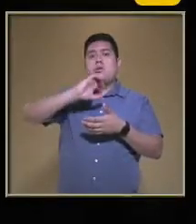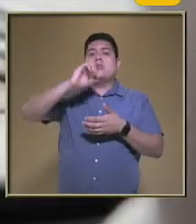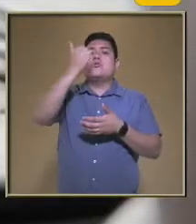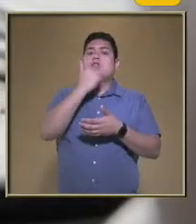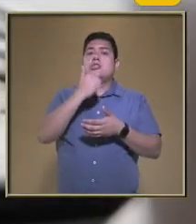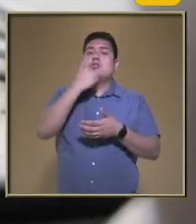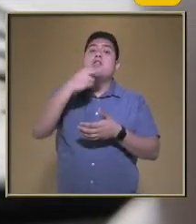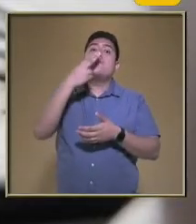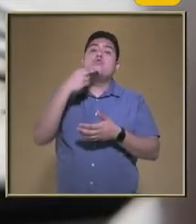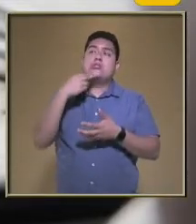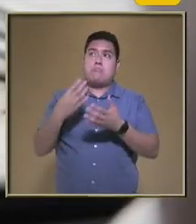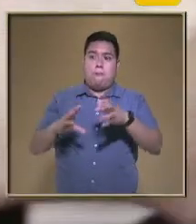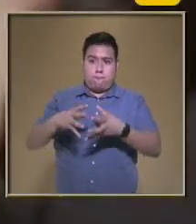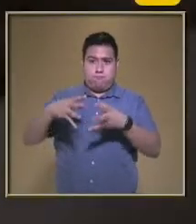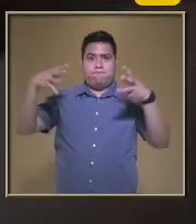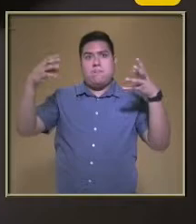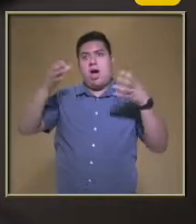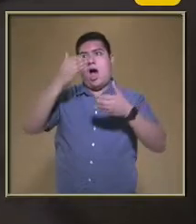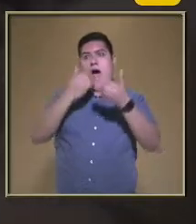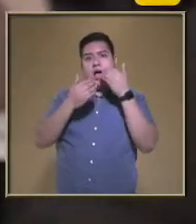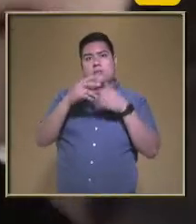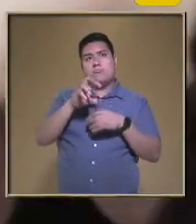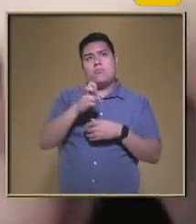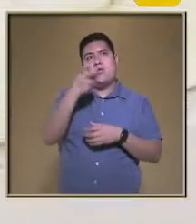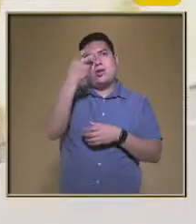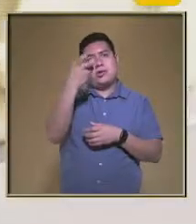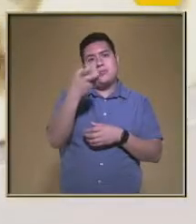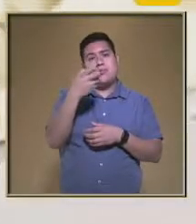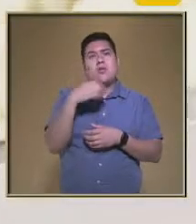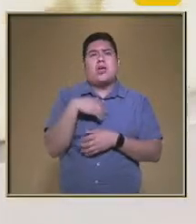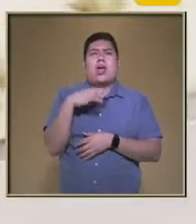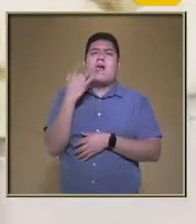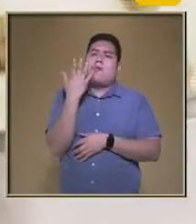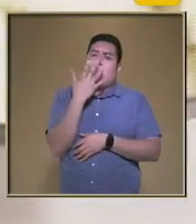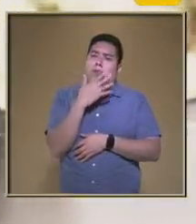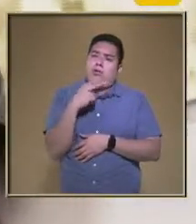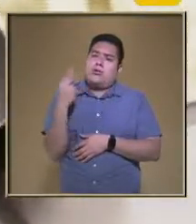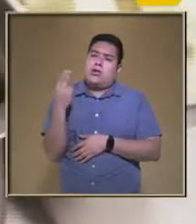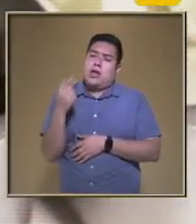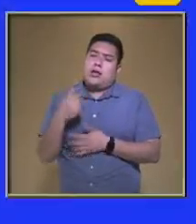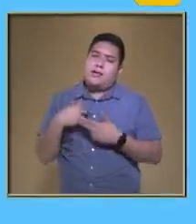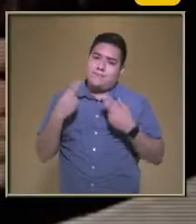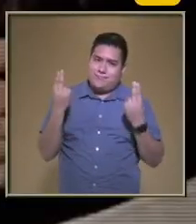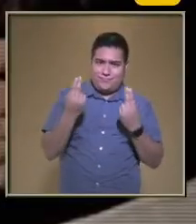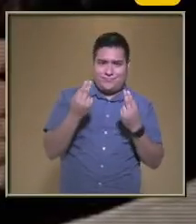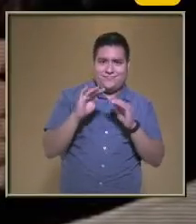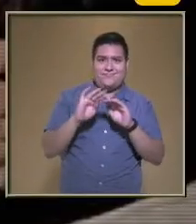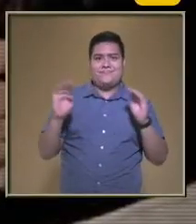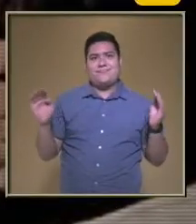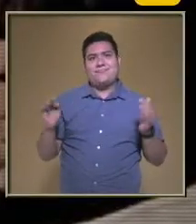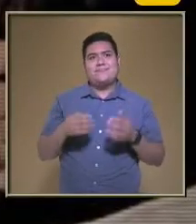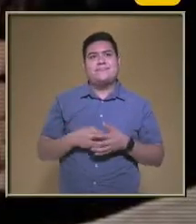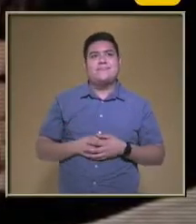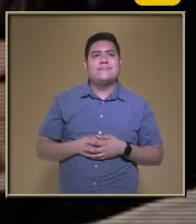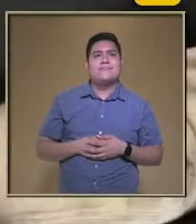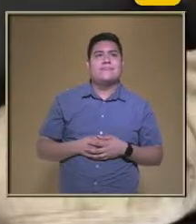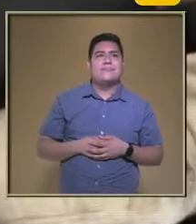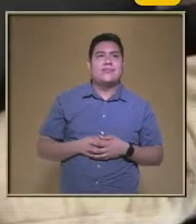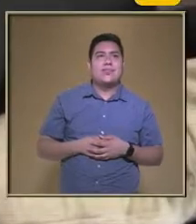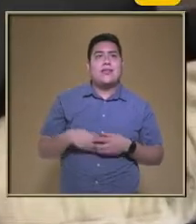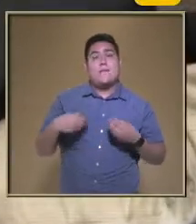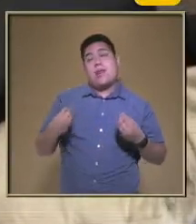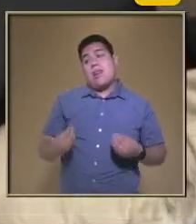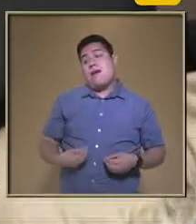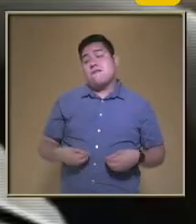otro lado La alimentación Comenzó a definirse Más por los antojos Que por las necesidades De nutrimentos Y el ritmo de vida